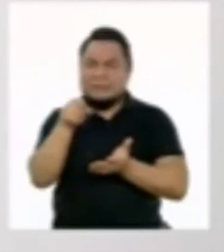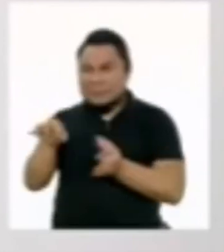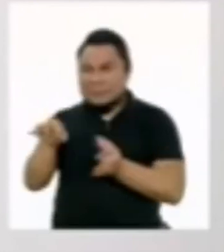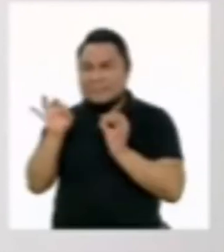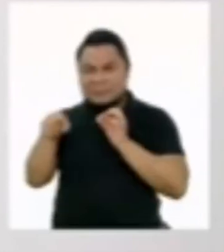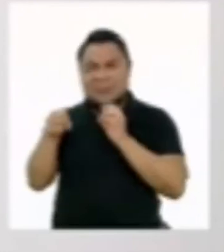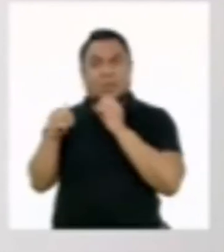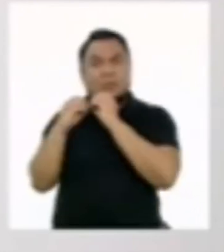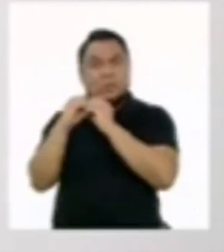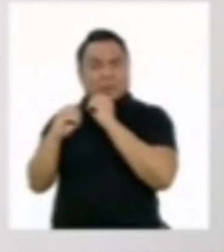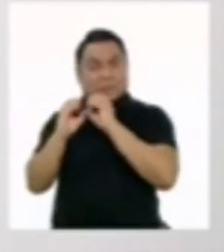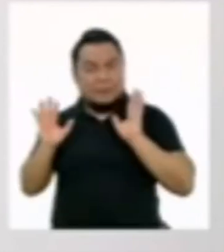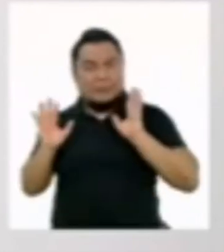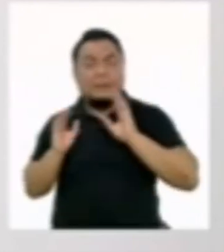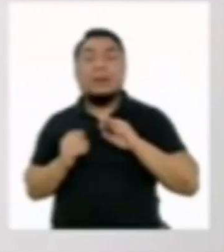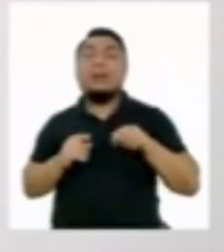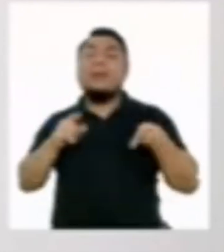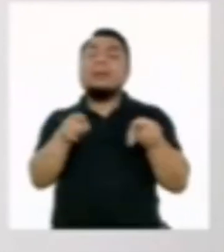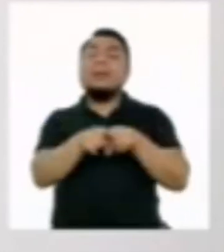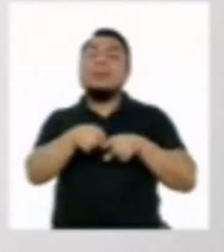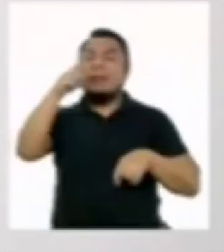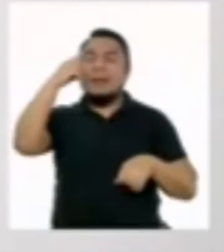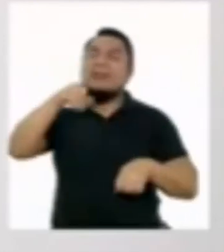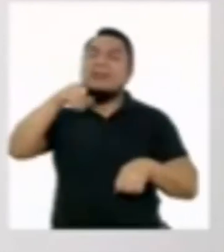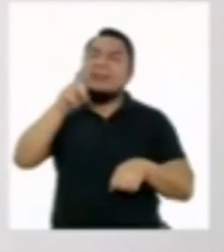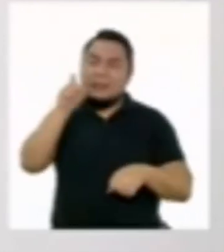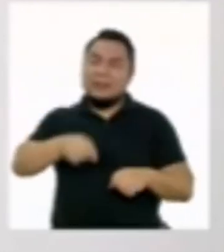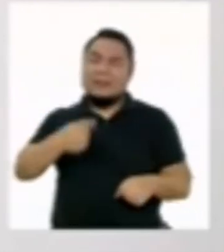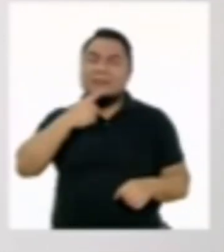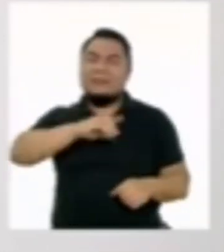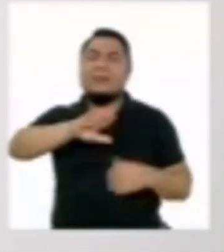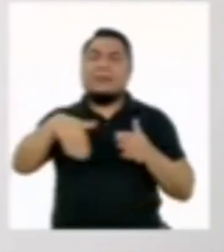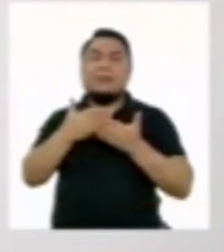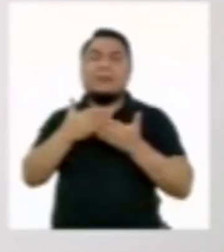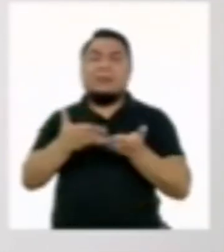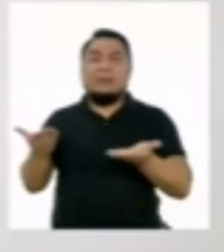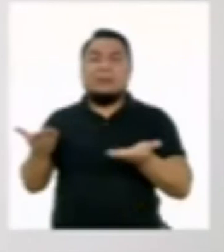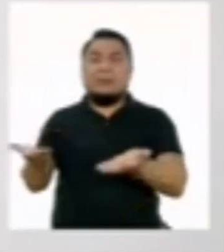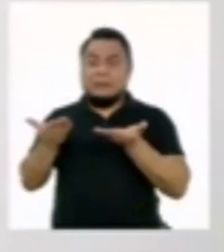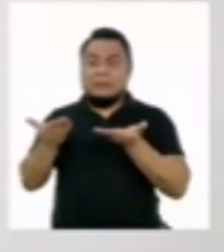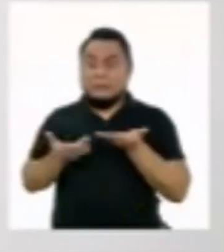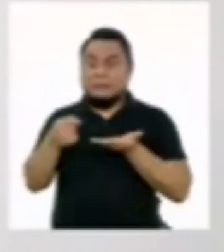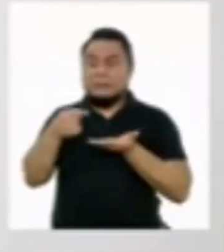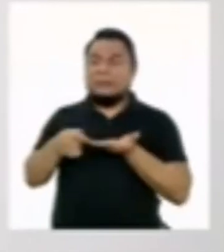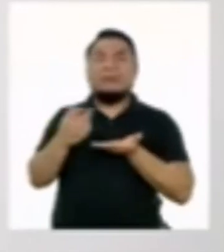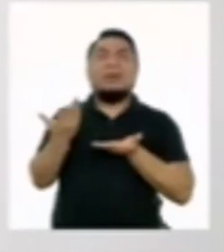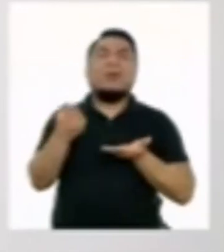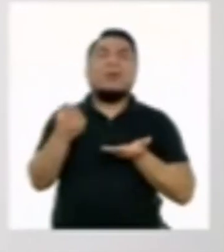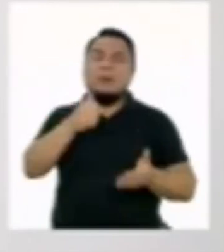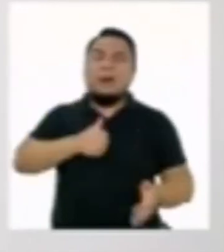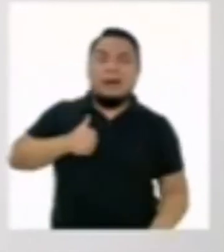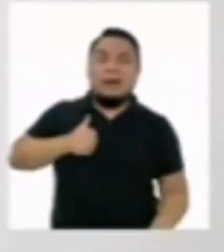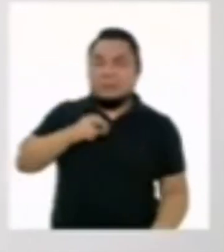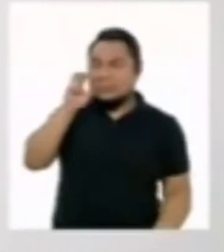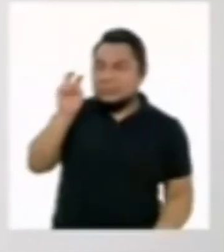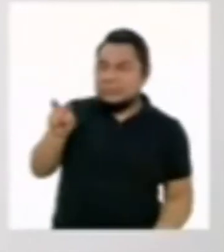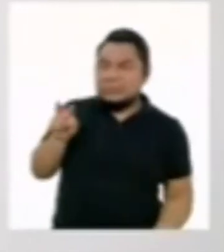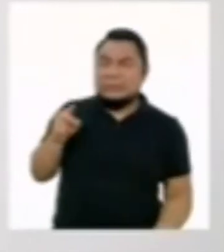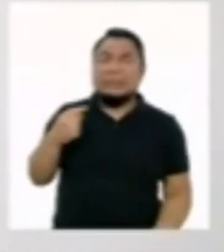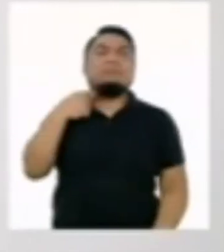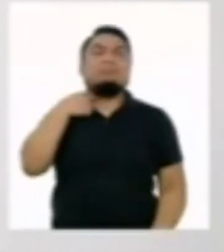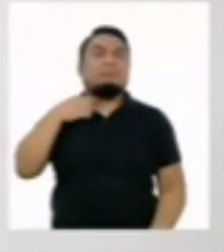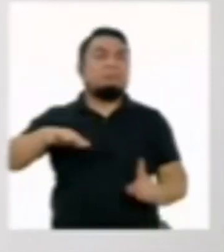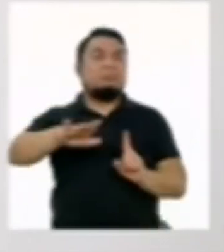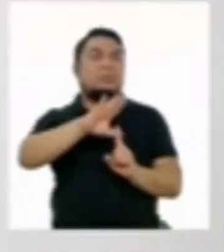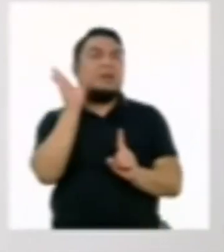Finalmente, debemos de procurar rechazar los productos o comportamientos que dañen